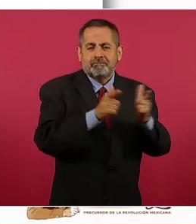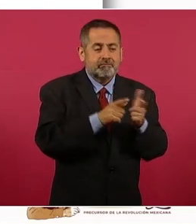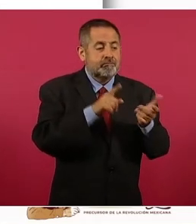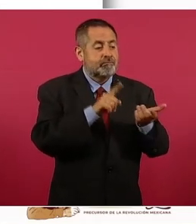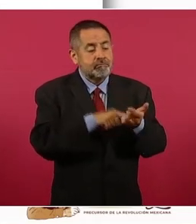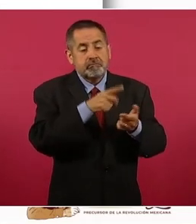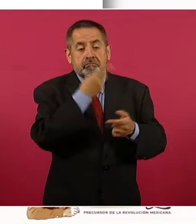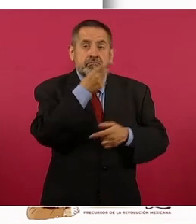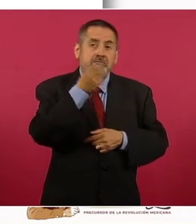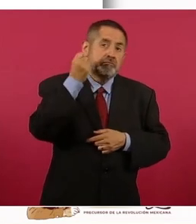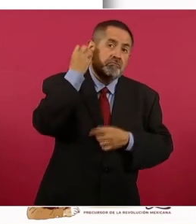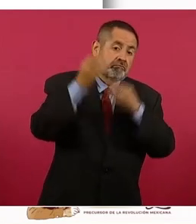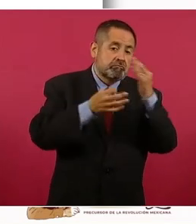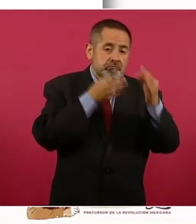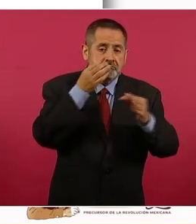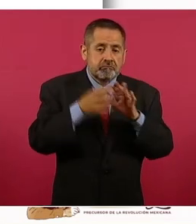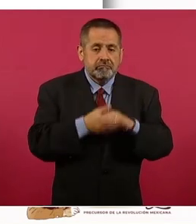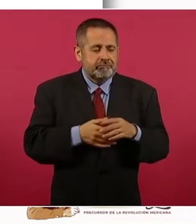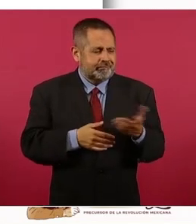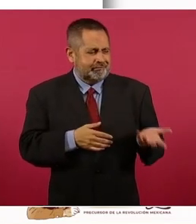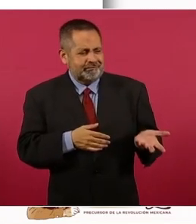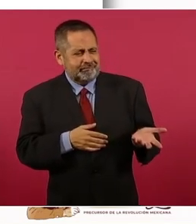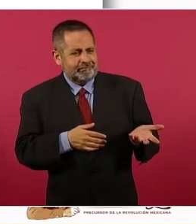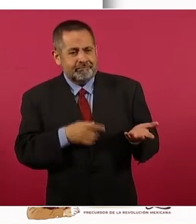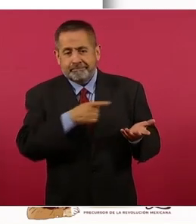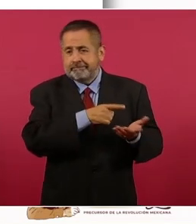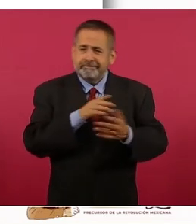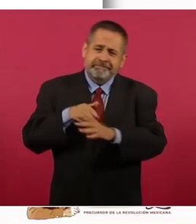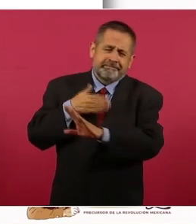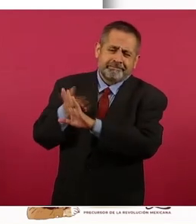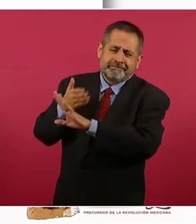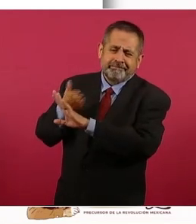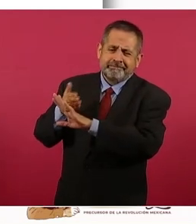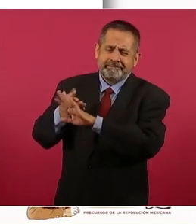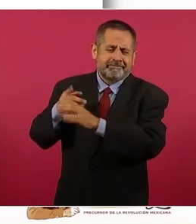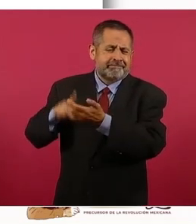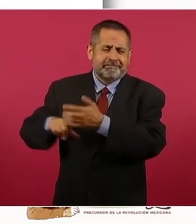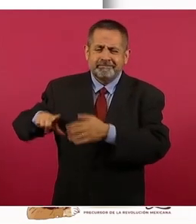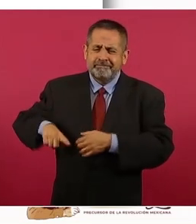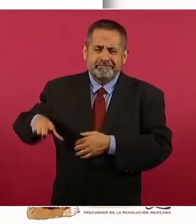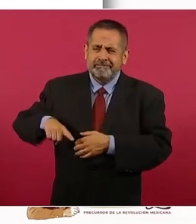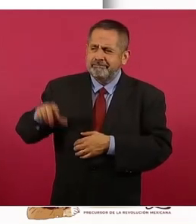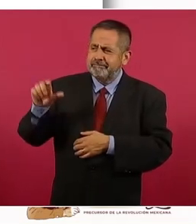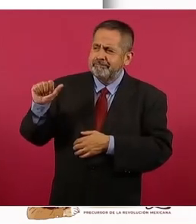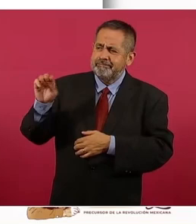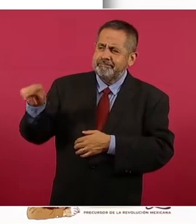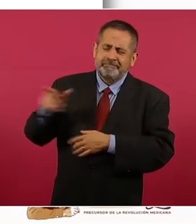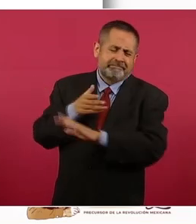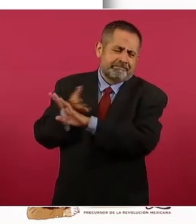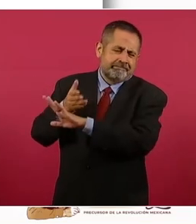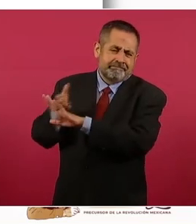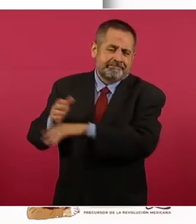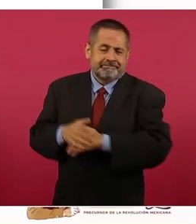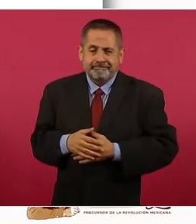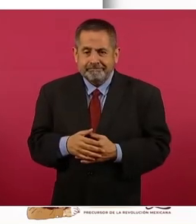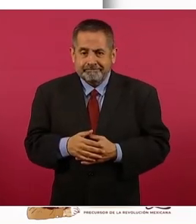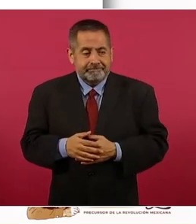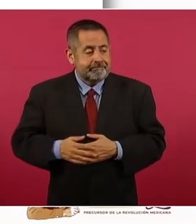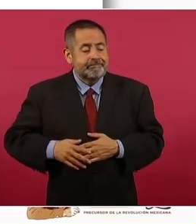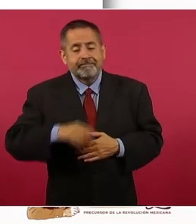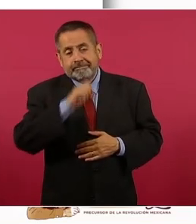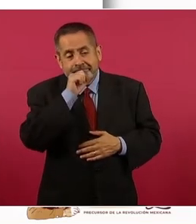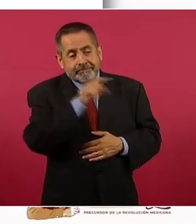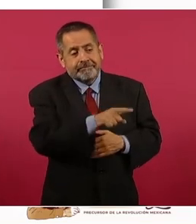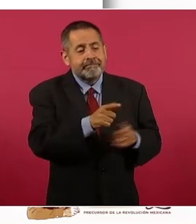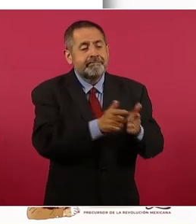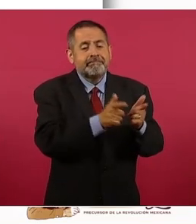conferencista. Ha sido crítica del gobierno de Andrés Manuel López Obrador. Por cierto, también era muy amiga